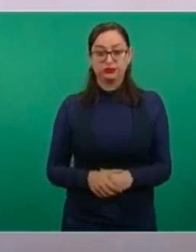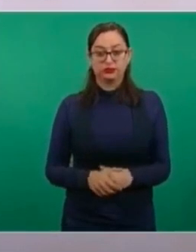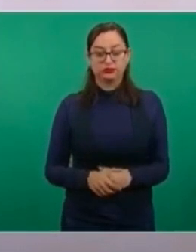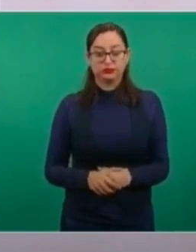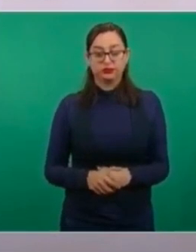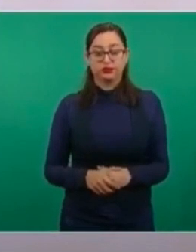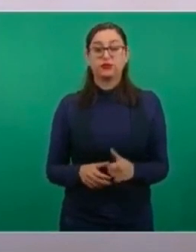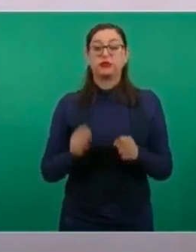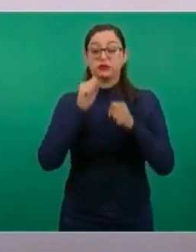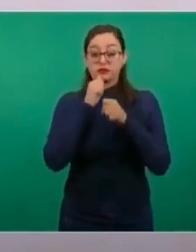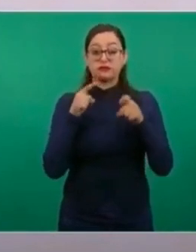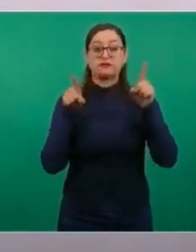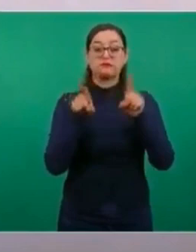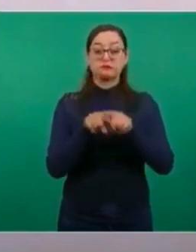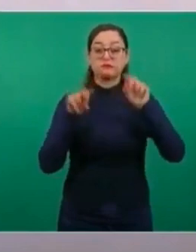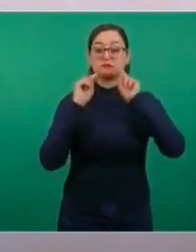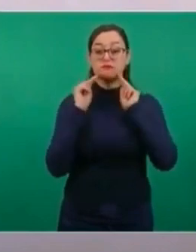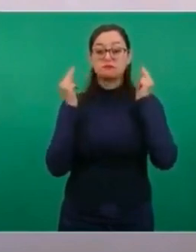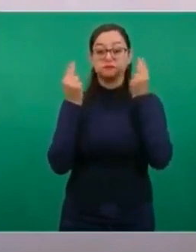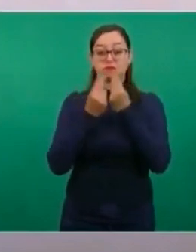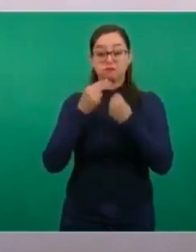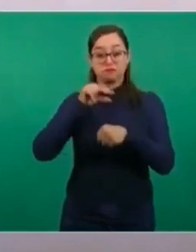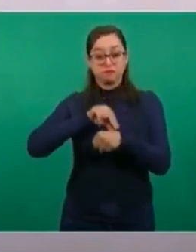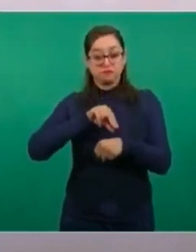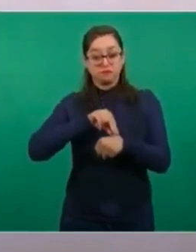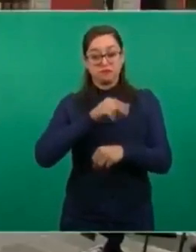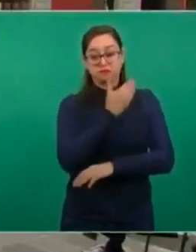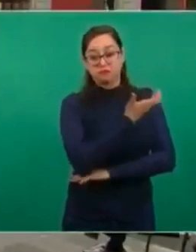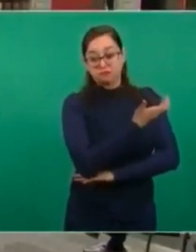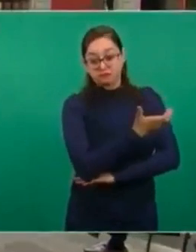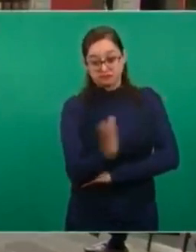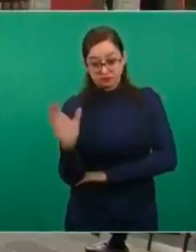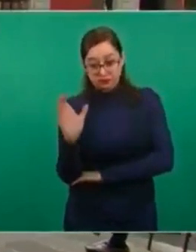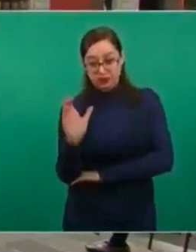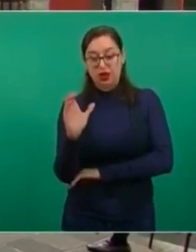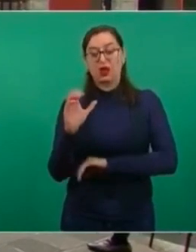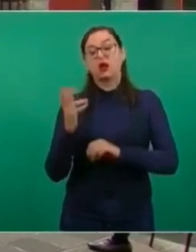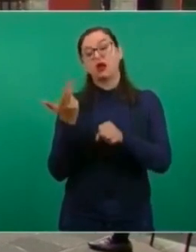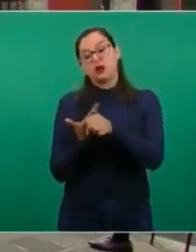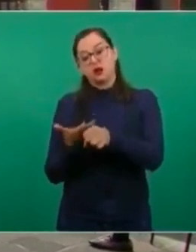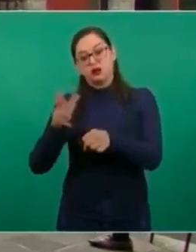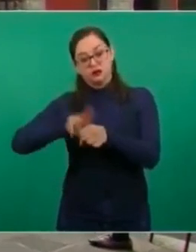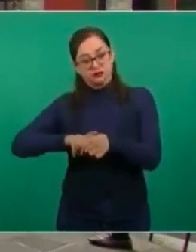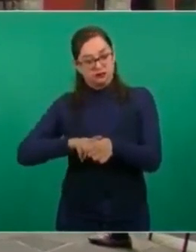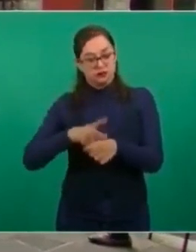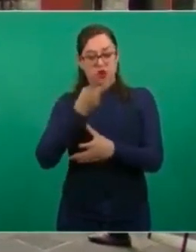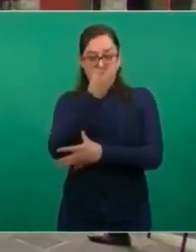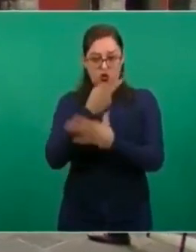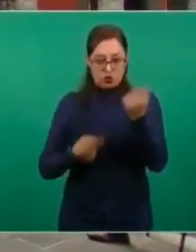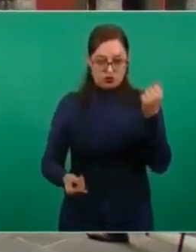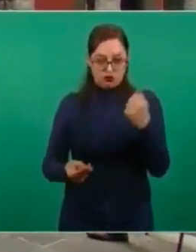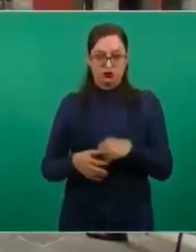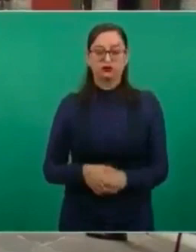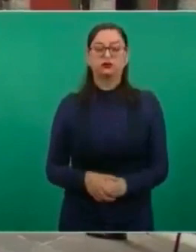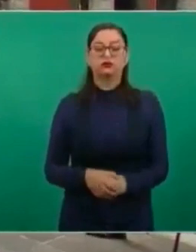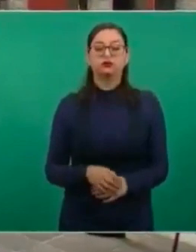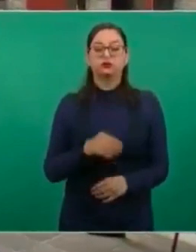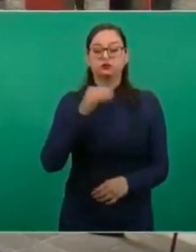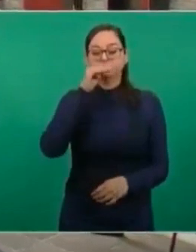unidades médicas rurales y hospitales. Ese sistema